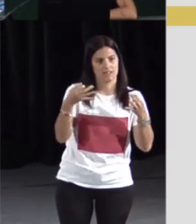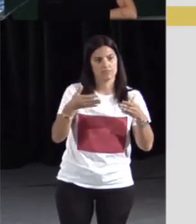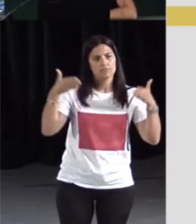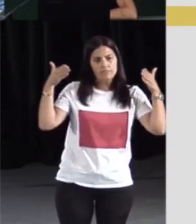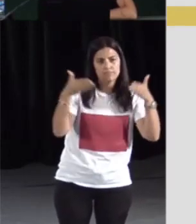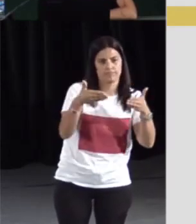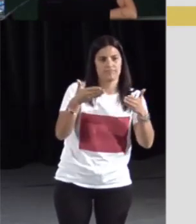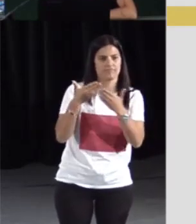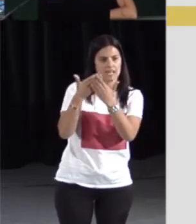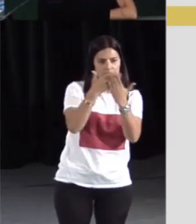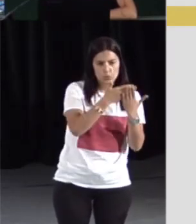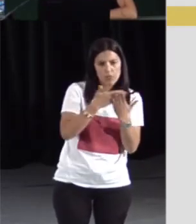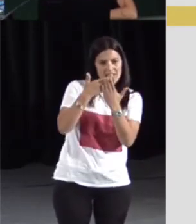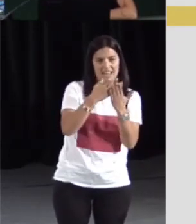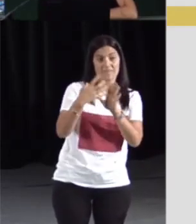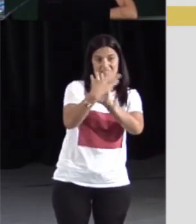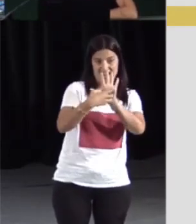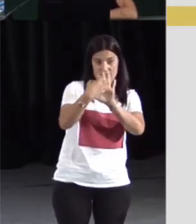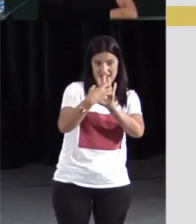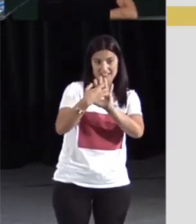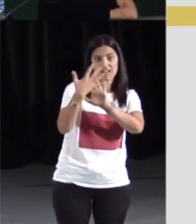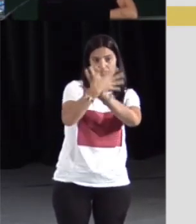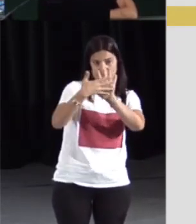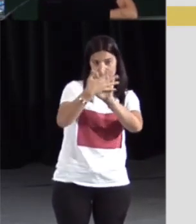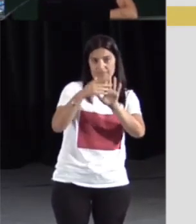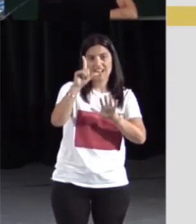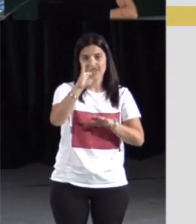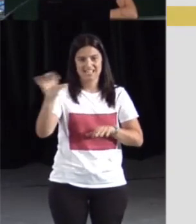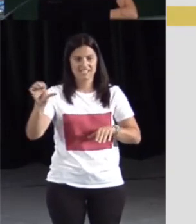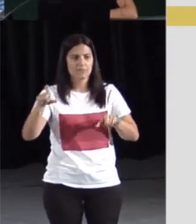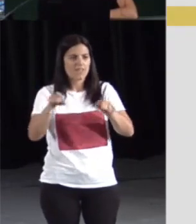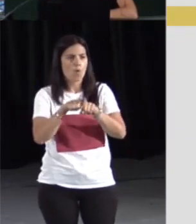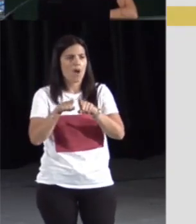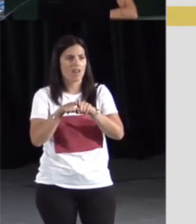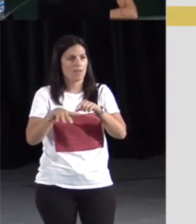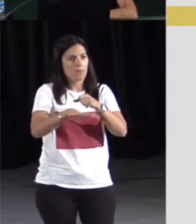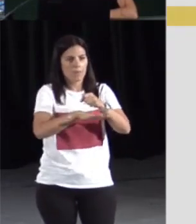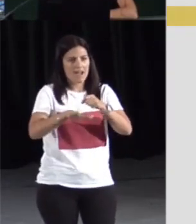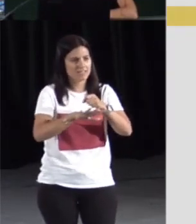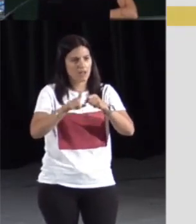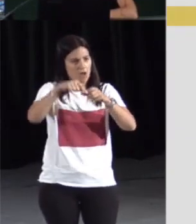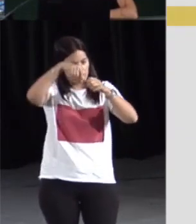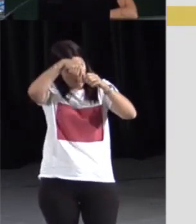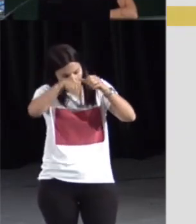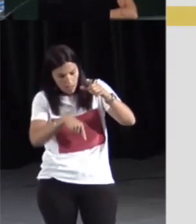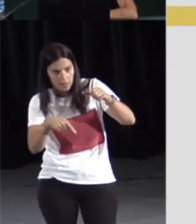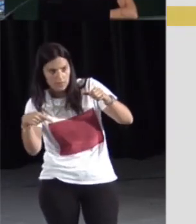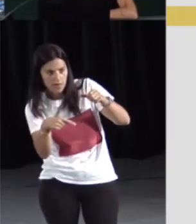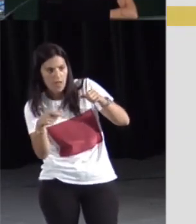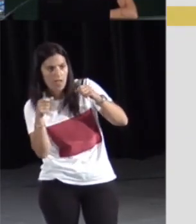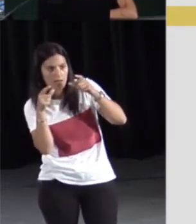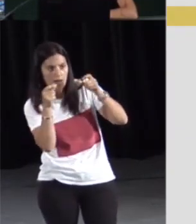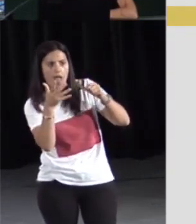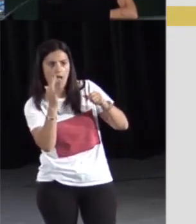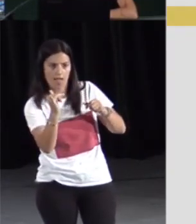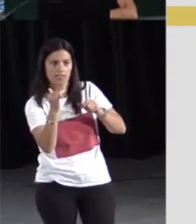en el discurso signado. El objetivo del proyecto era estudiar la estructura de las predicaciones en lengua de signos española.